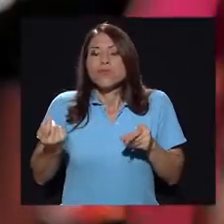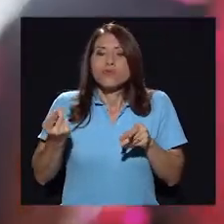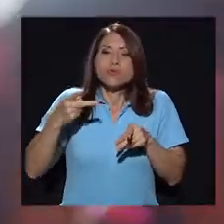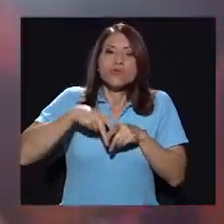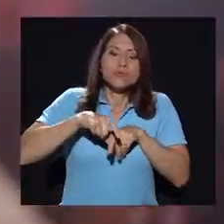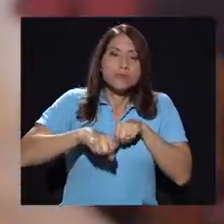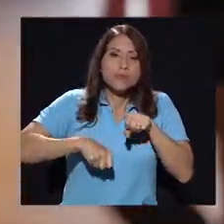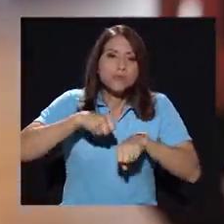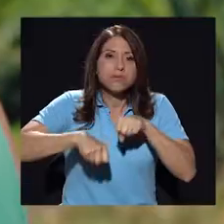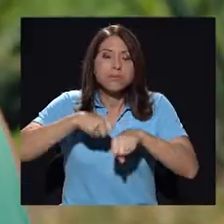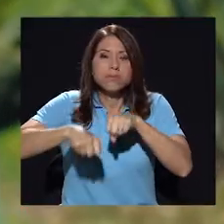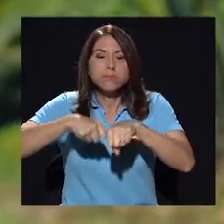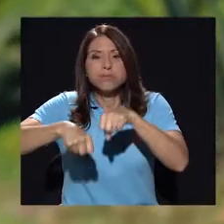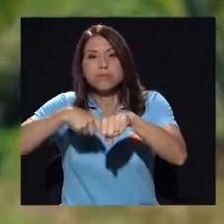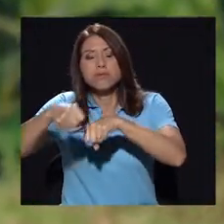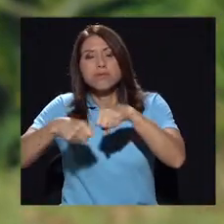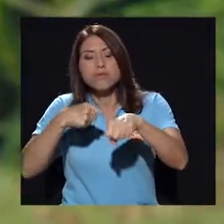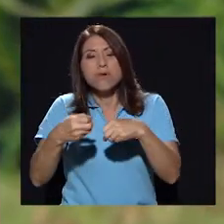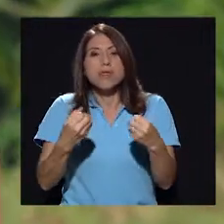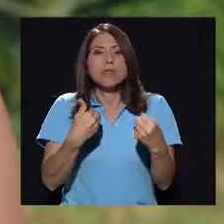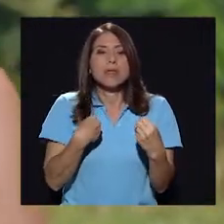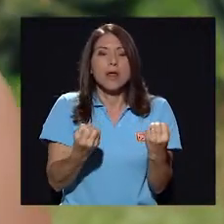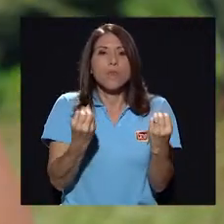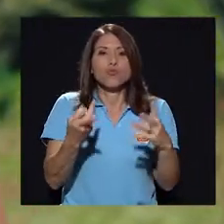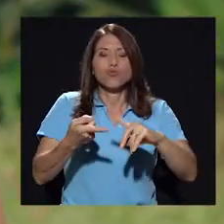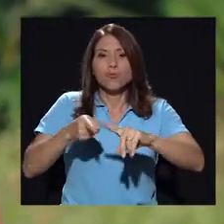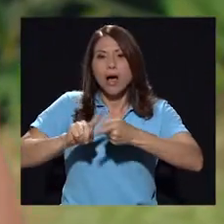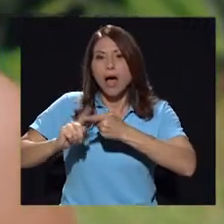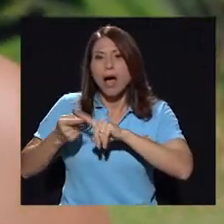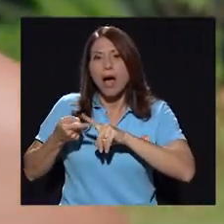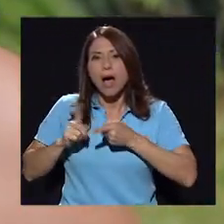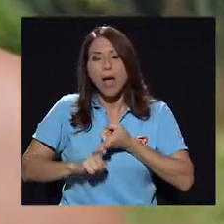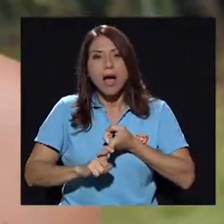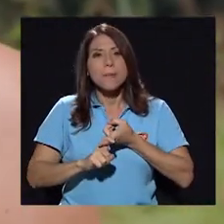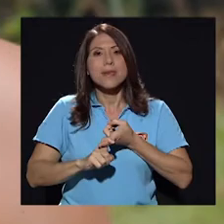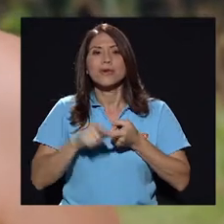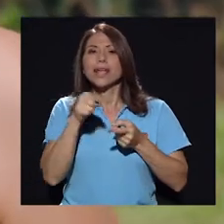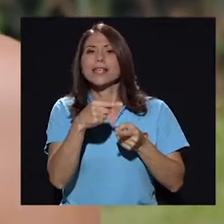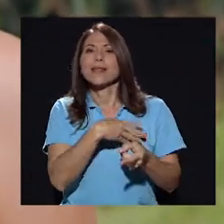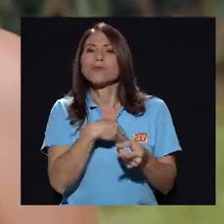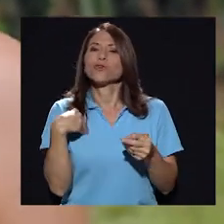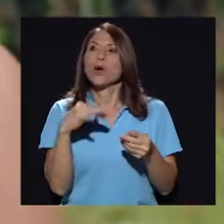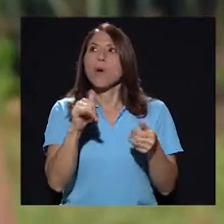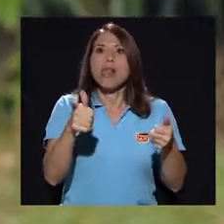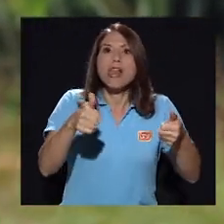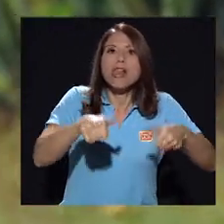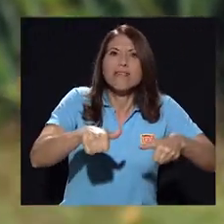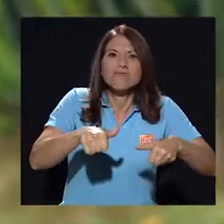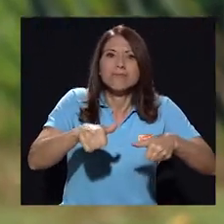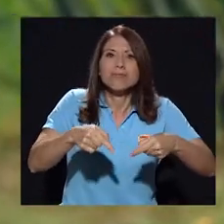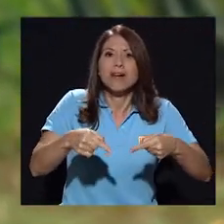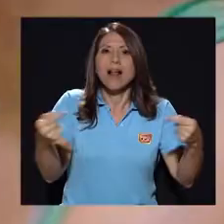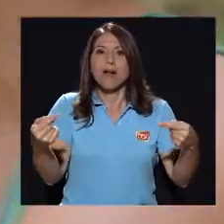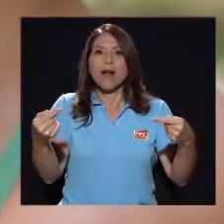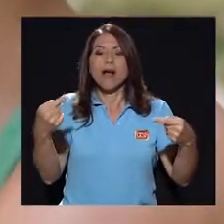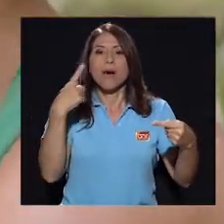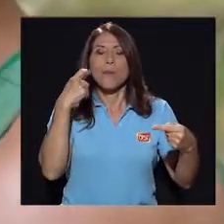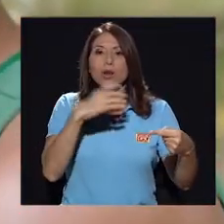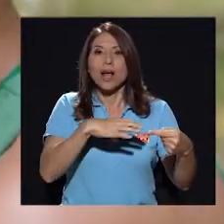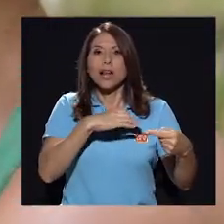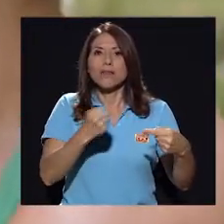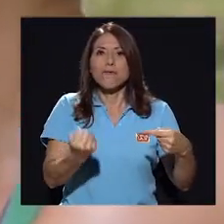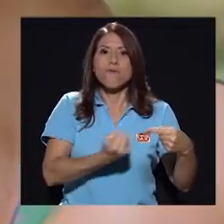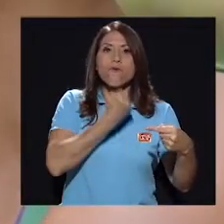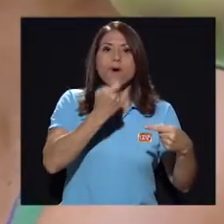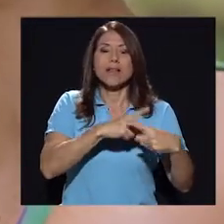andar en bicicleta, le gusta tener muchos amigos, verdad, le gusta como llevar la contraria porque tiene un carácter muy fuerte,